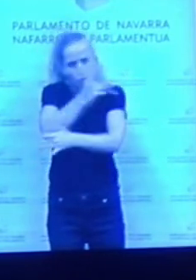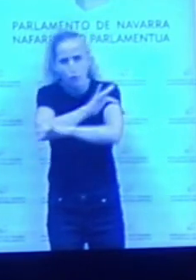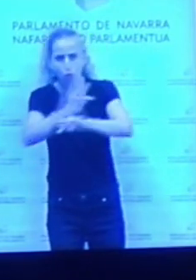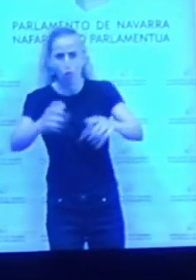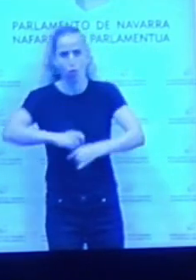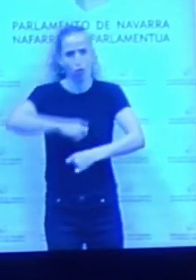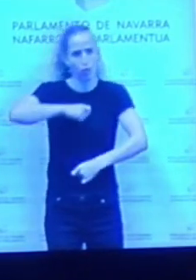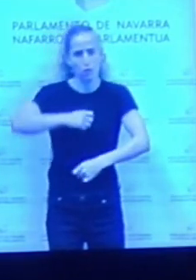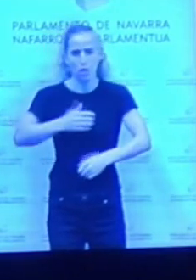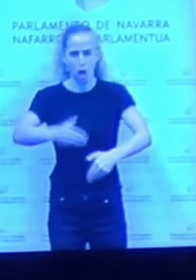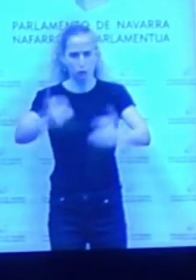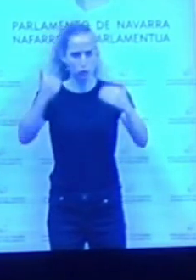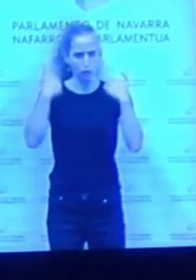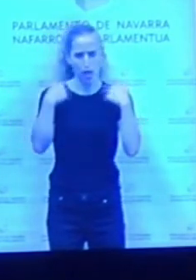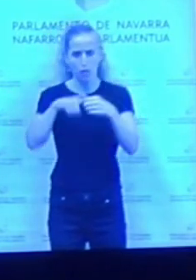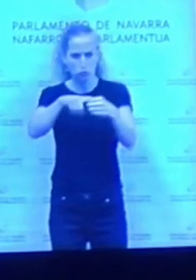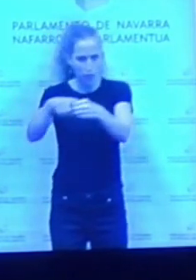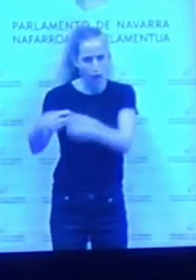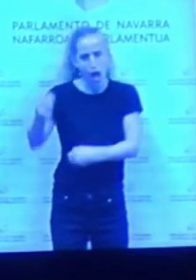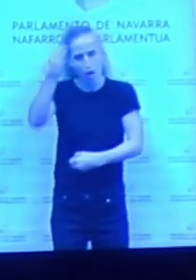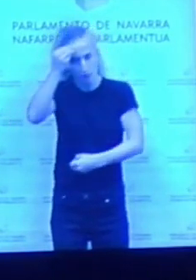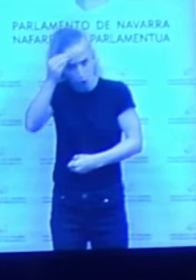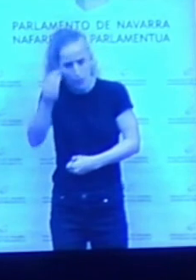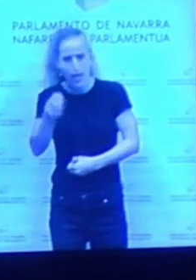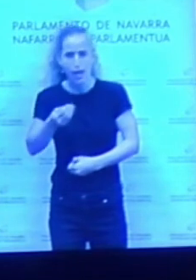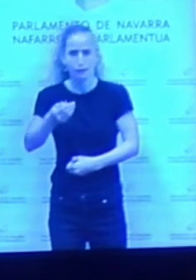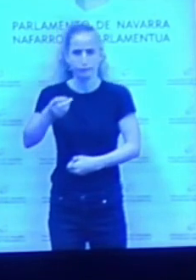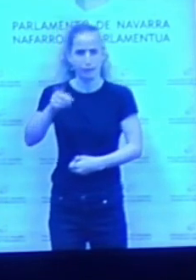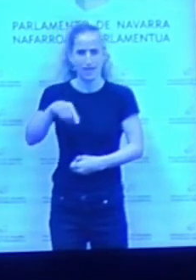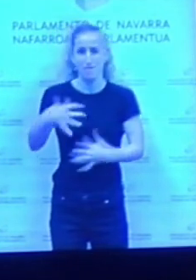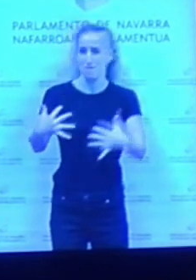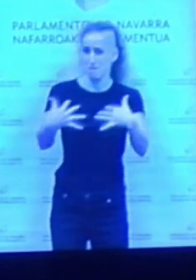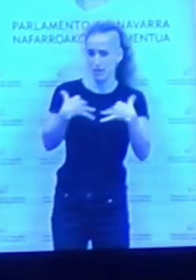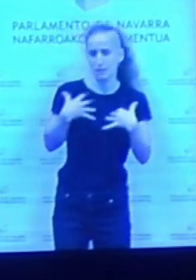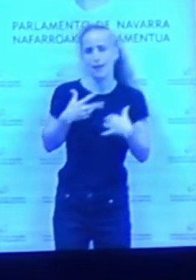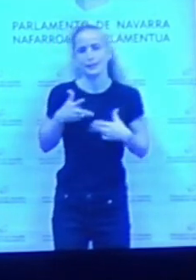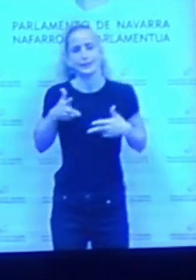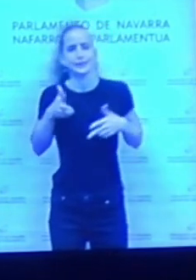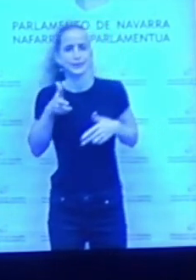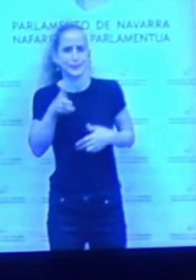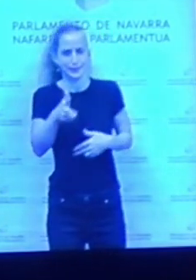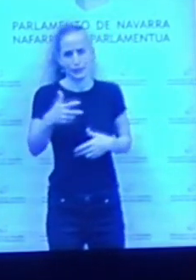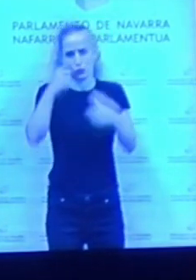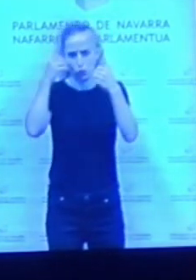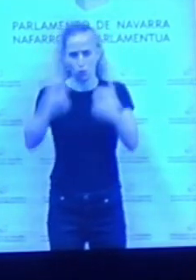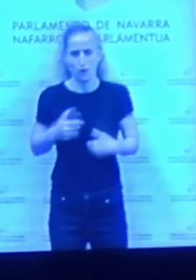solidaridad, la memoria, víctimas y derechos humanos y las instituciones, además, como referencia de valores democráticos. Gracias.